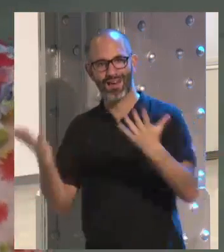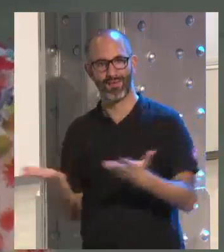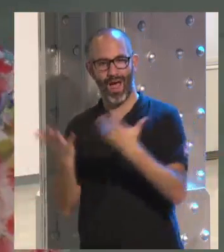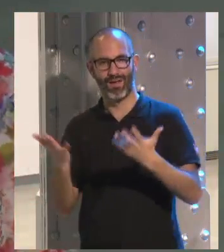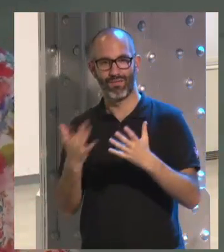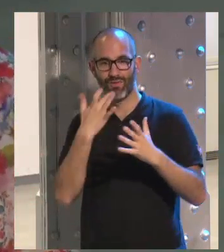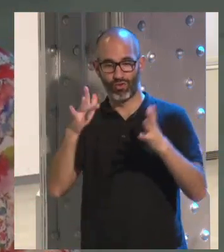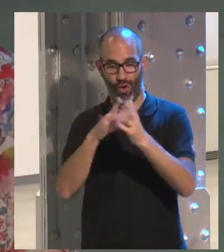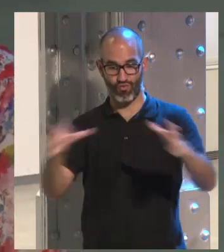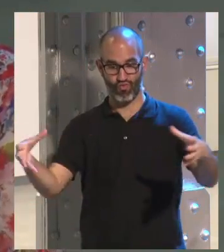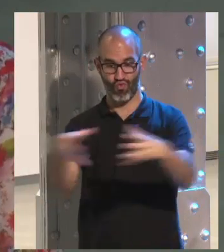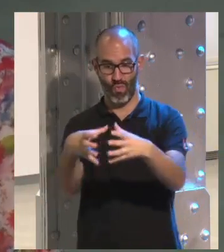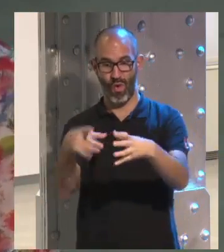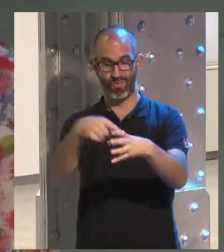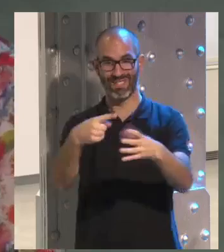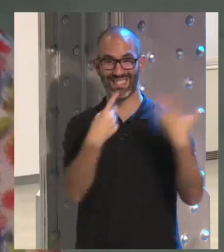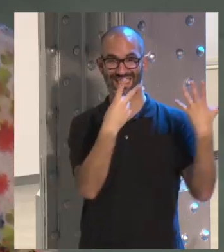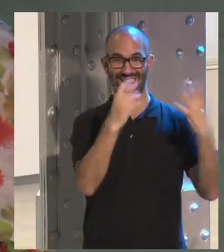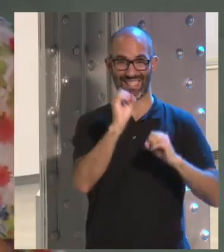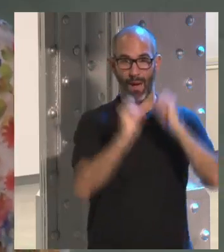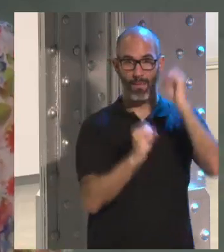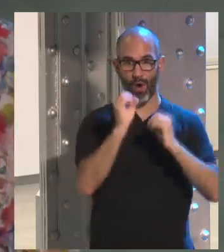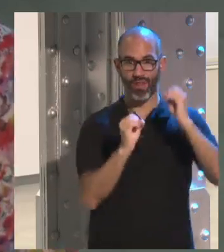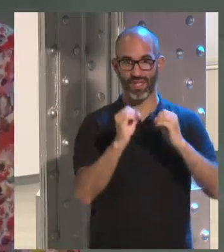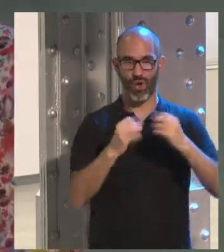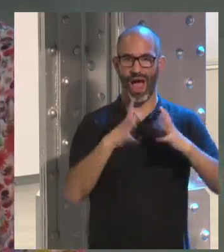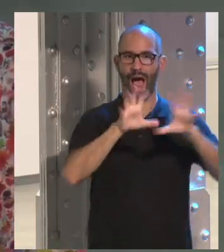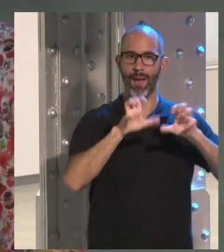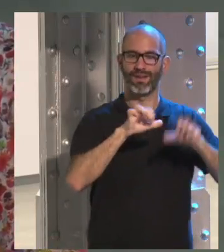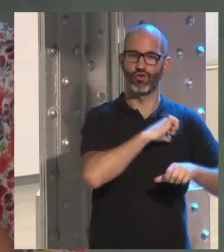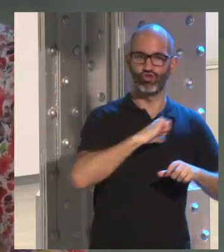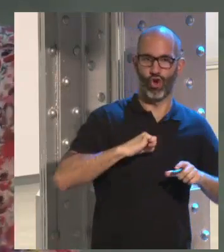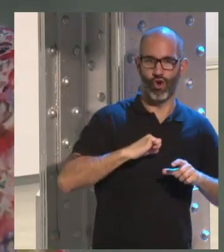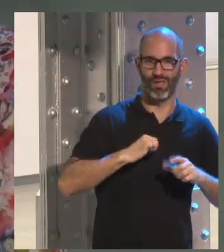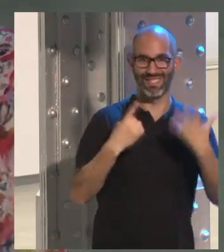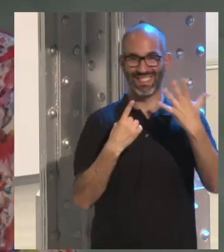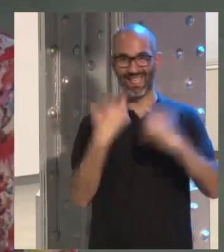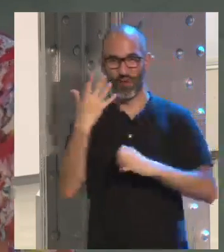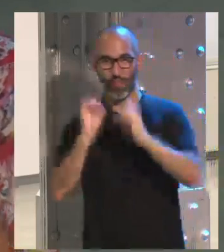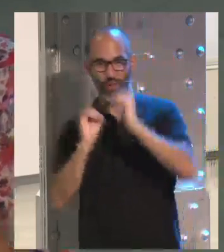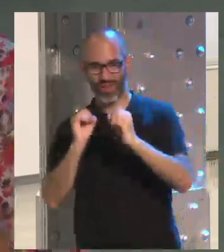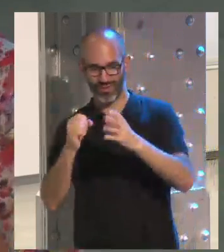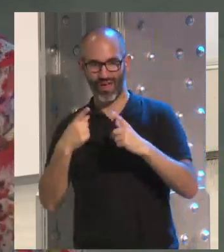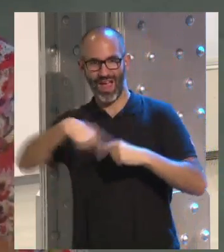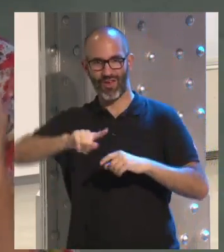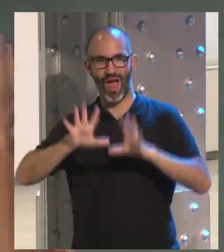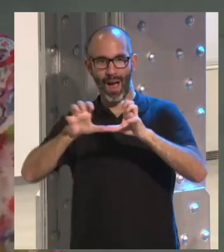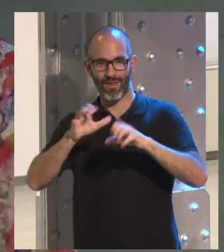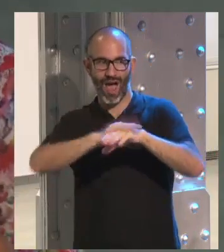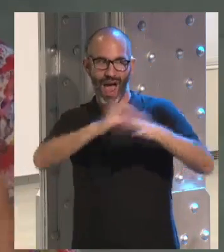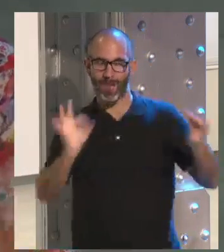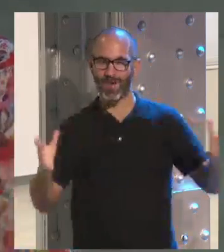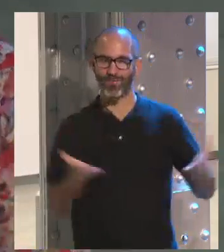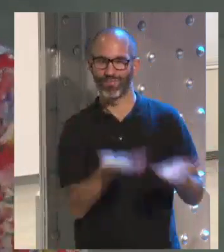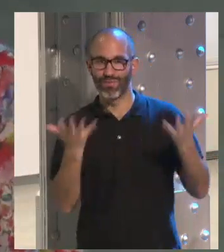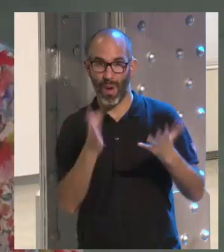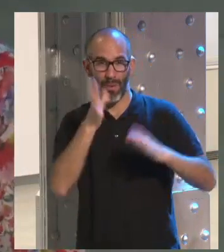animaron a participar en las redes porque esto no es algo nuevo que haya traído las redes sociales. Es decir, en la adolescencia, en la juventud, los